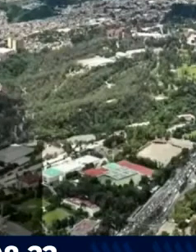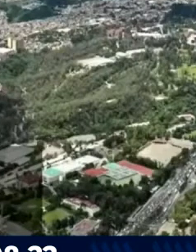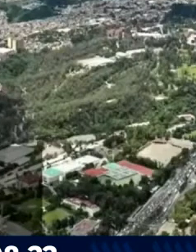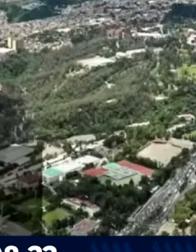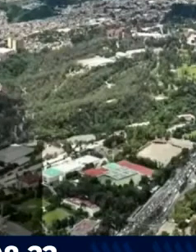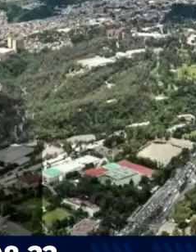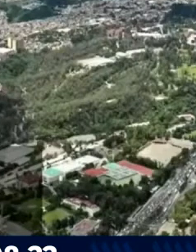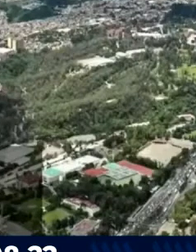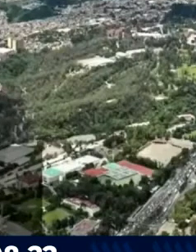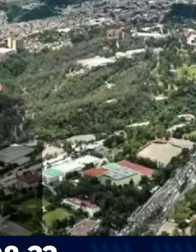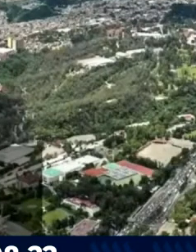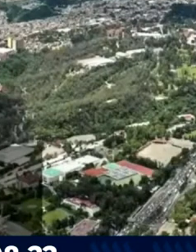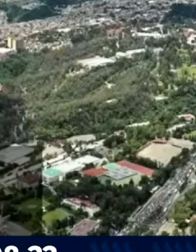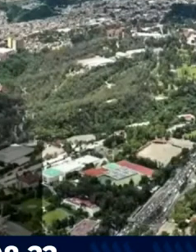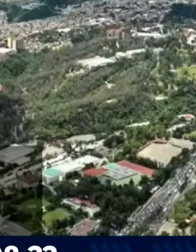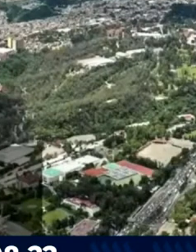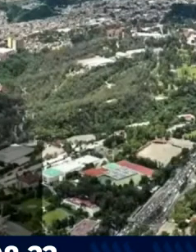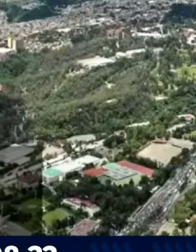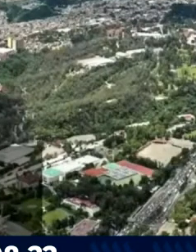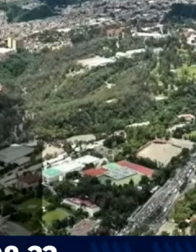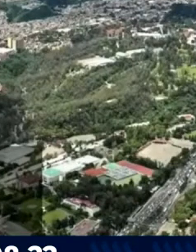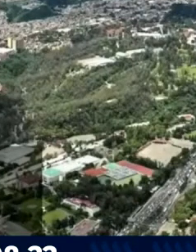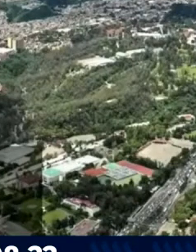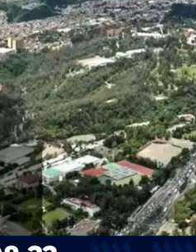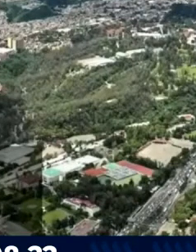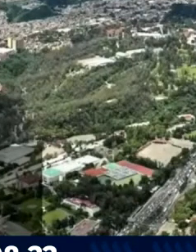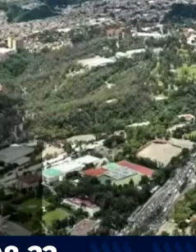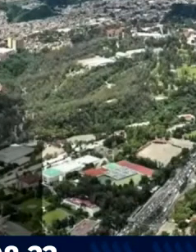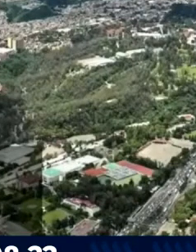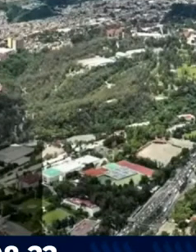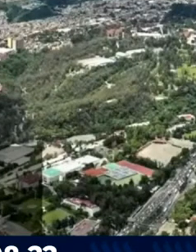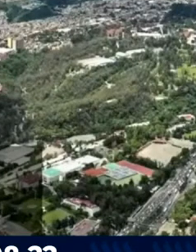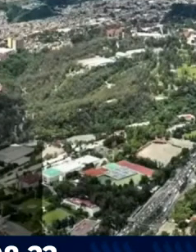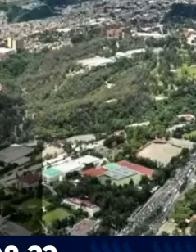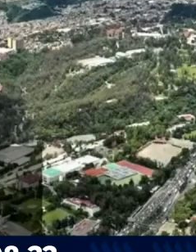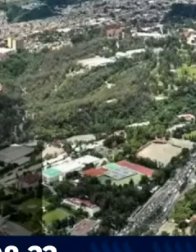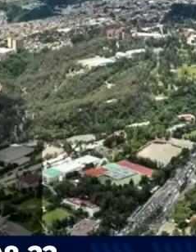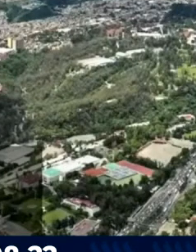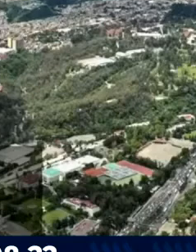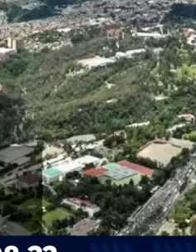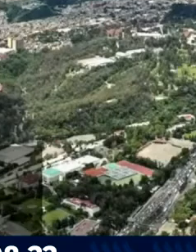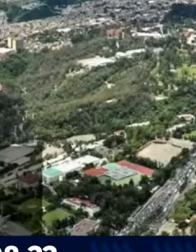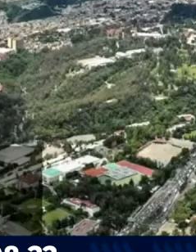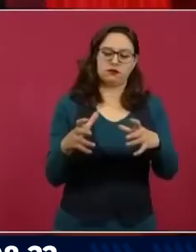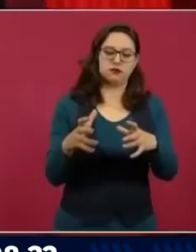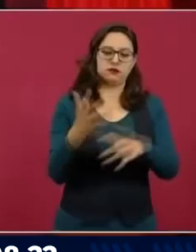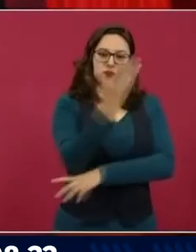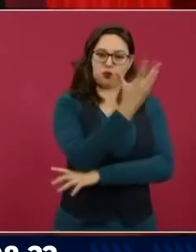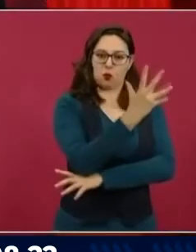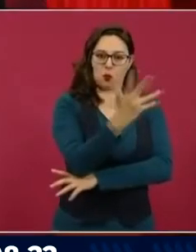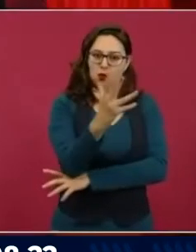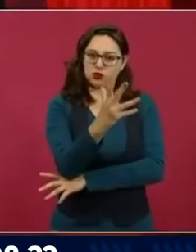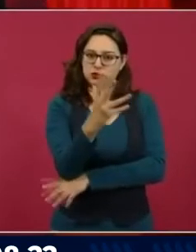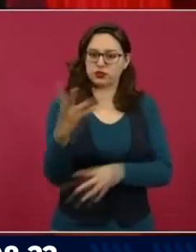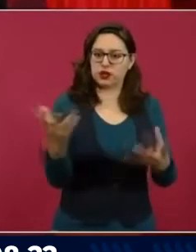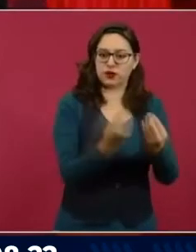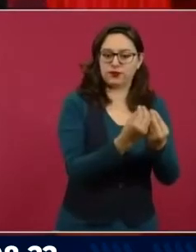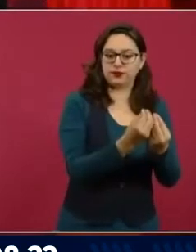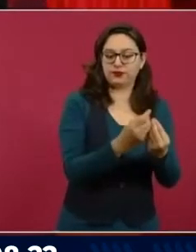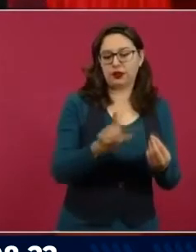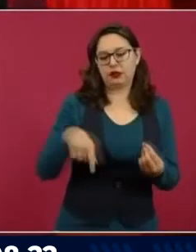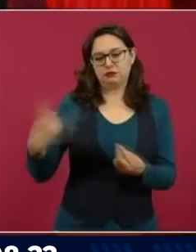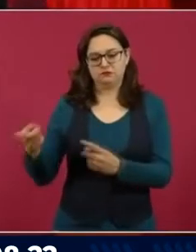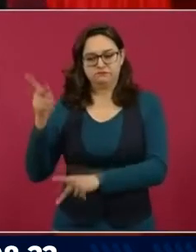con 243 hectáreas. Ese era el área de valor ambiental del bosque de Chapultepec. Explicó que hasta el año